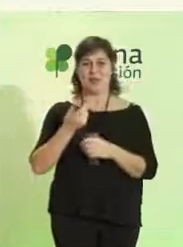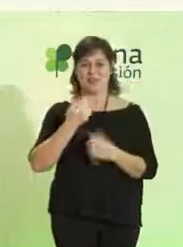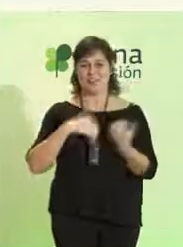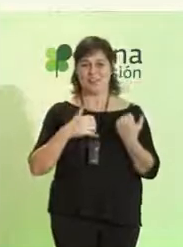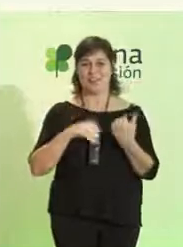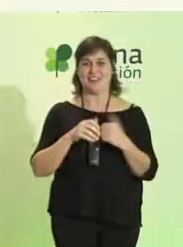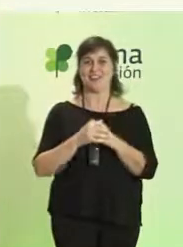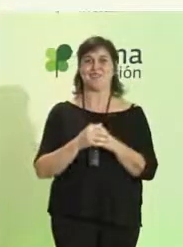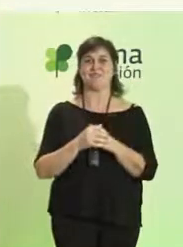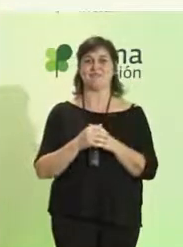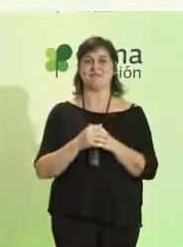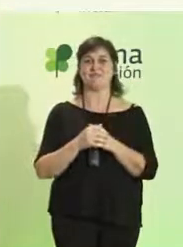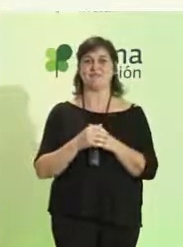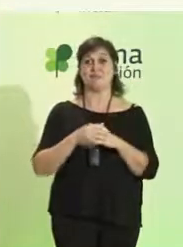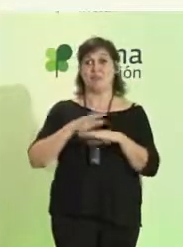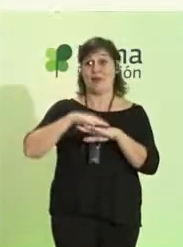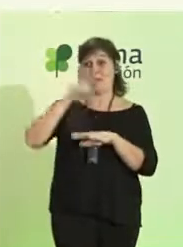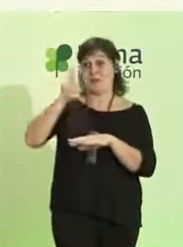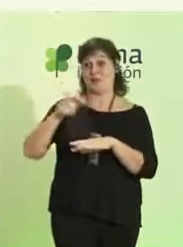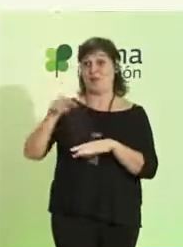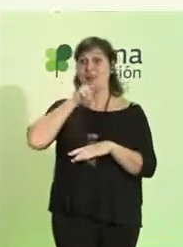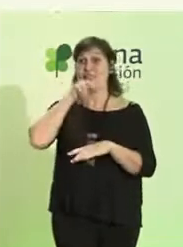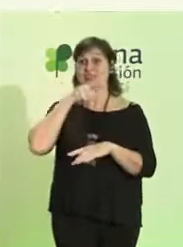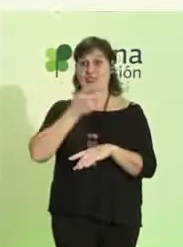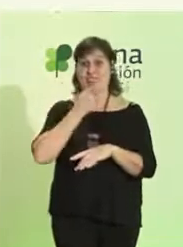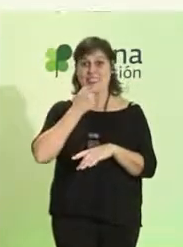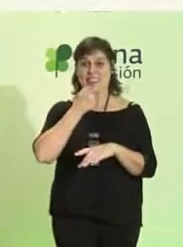A aquellos que habláis en inglés.